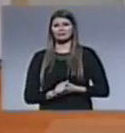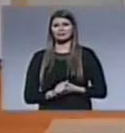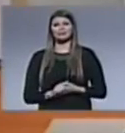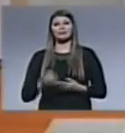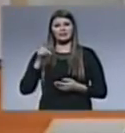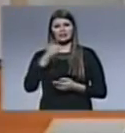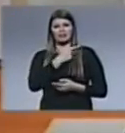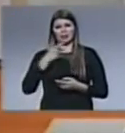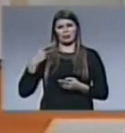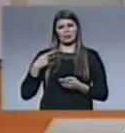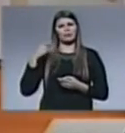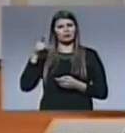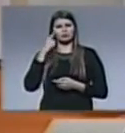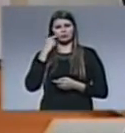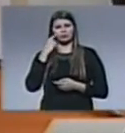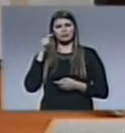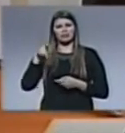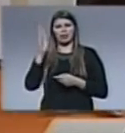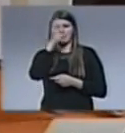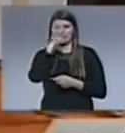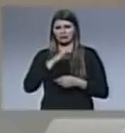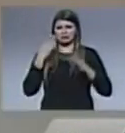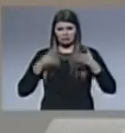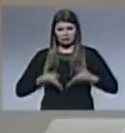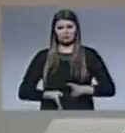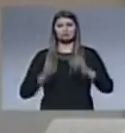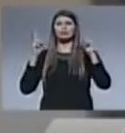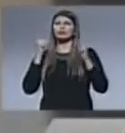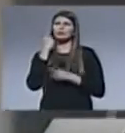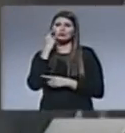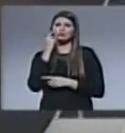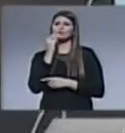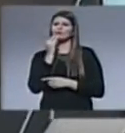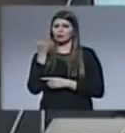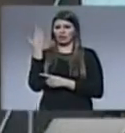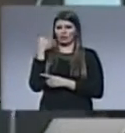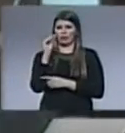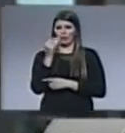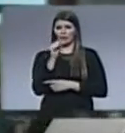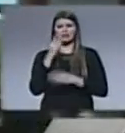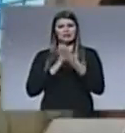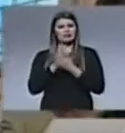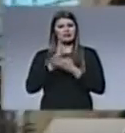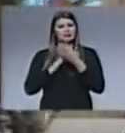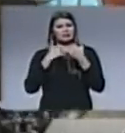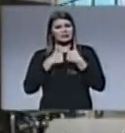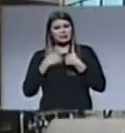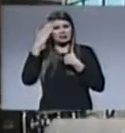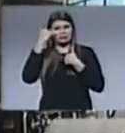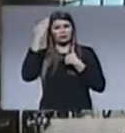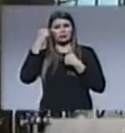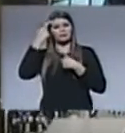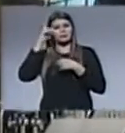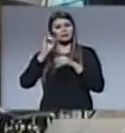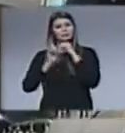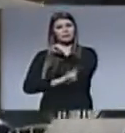El pastor Alciro Hobus es oriundo de Brasil y su encuentro con Jesús se dio en su adolescencia, pues siempre sintió ese llamado a seguir